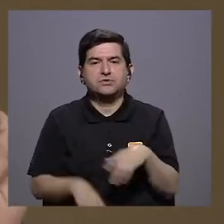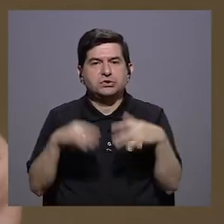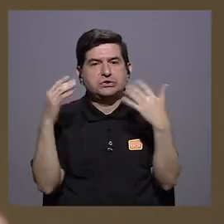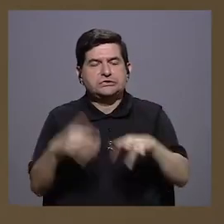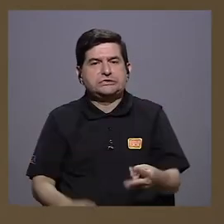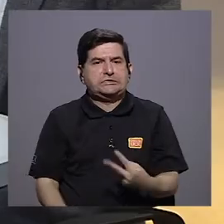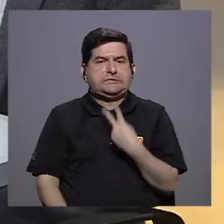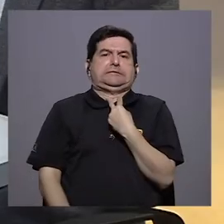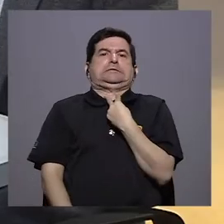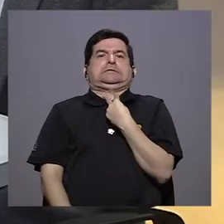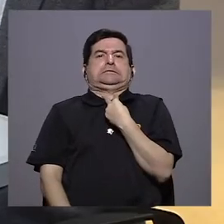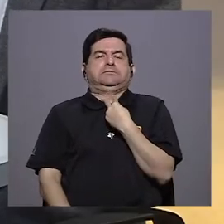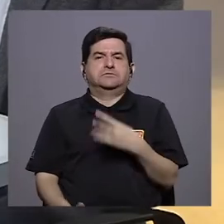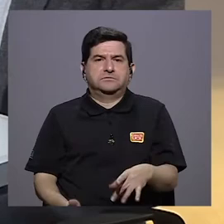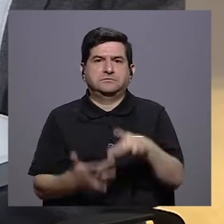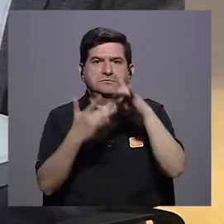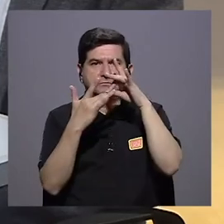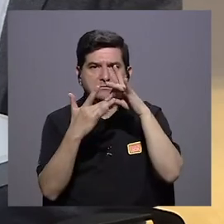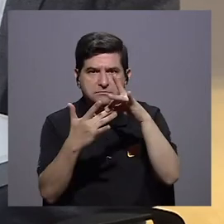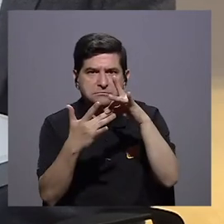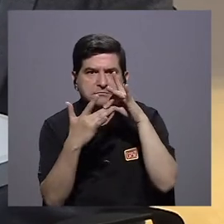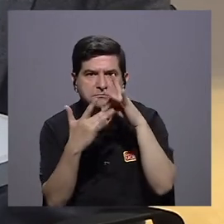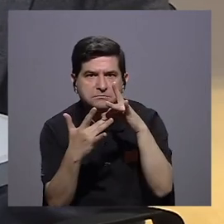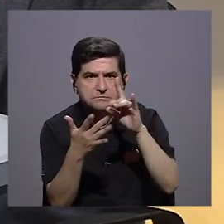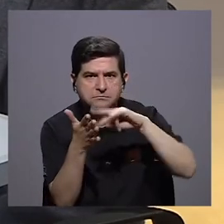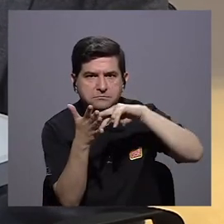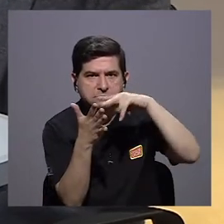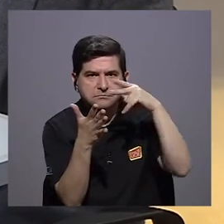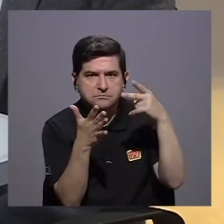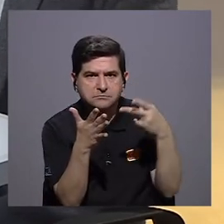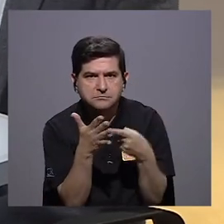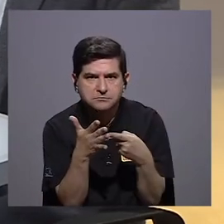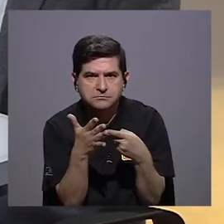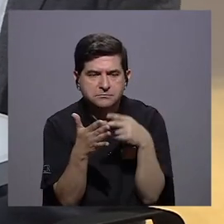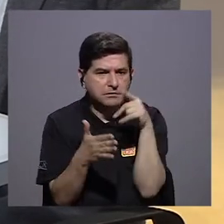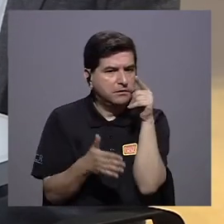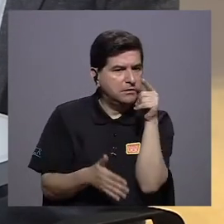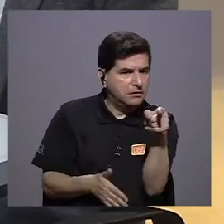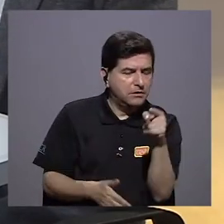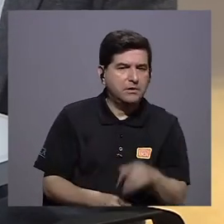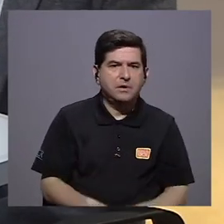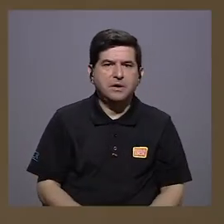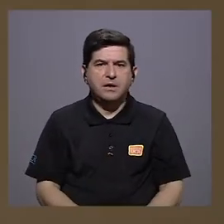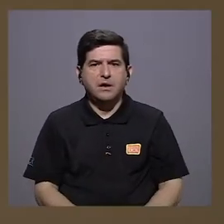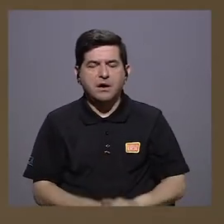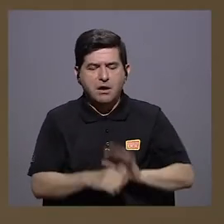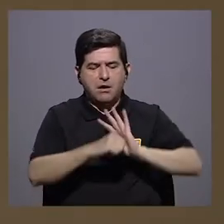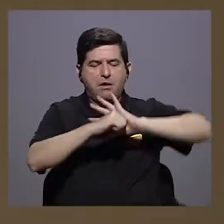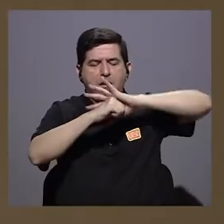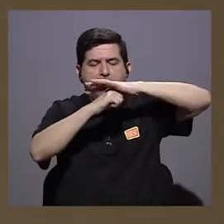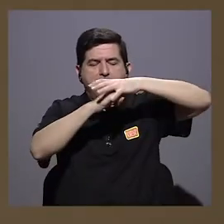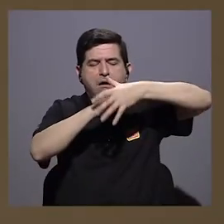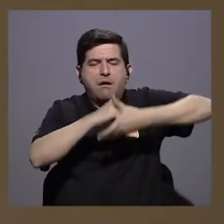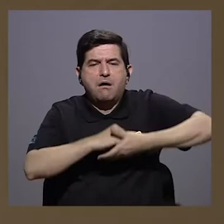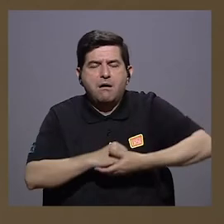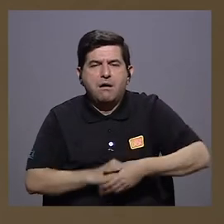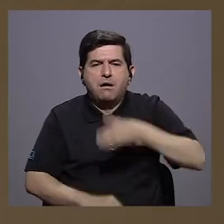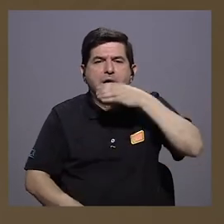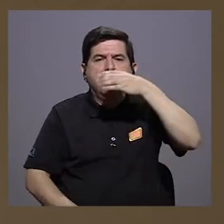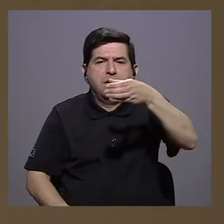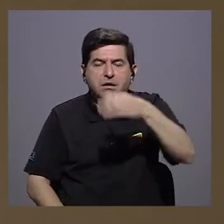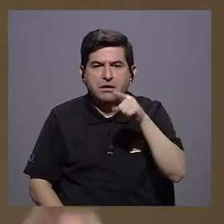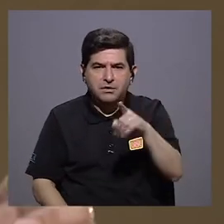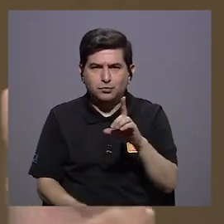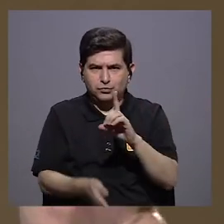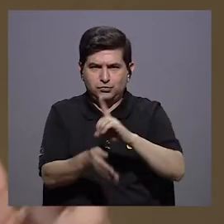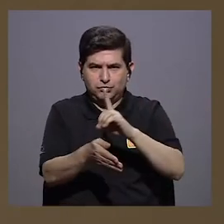algunas tortas, sobre todo a nivel de lo que se puede significar los gas de efecto invernadero. Si usted